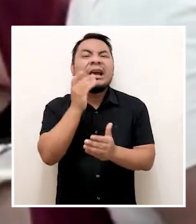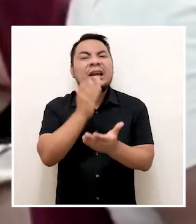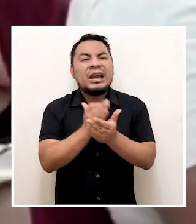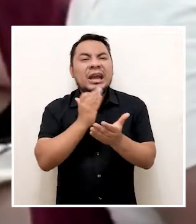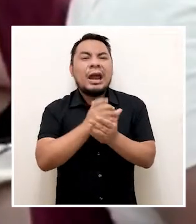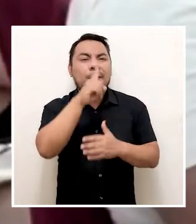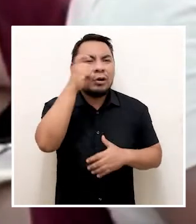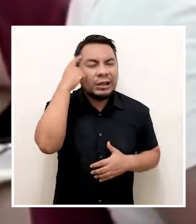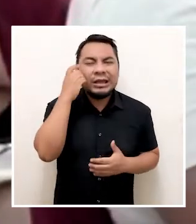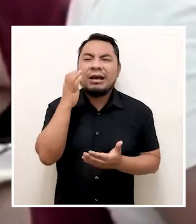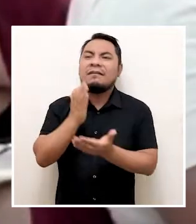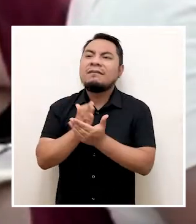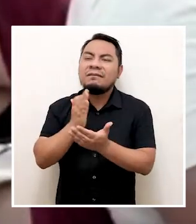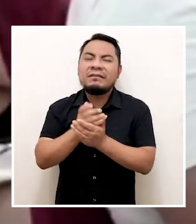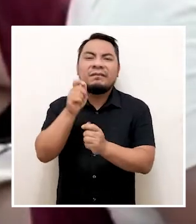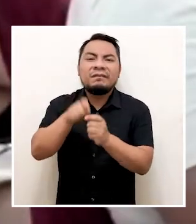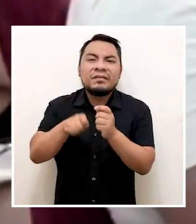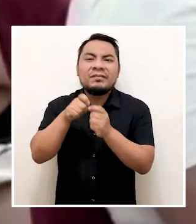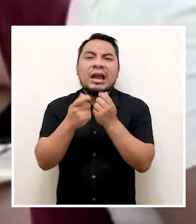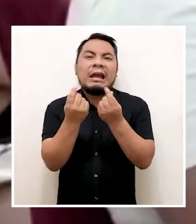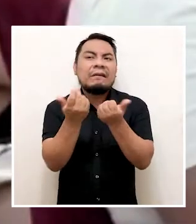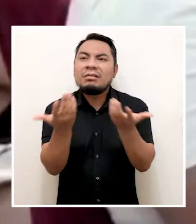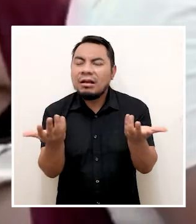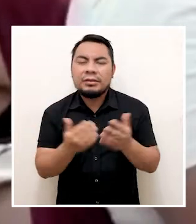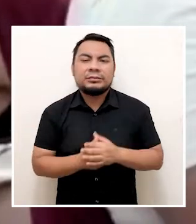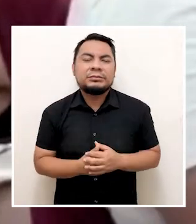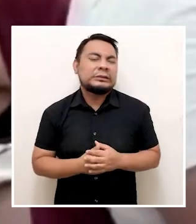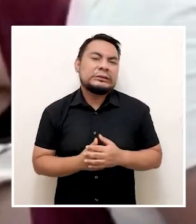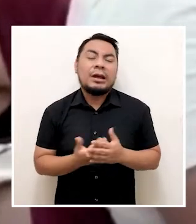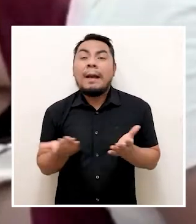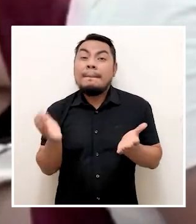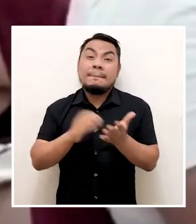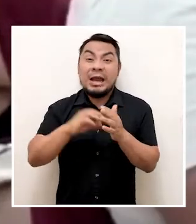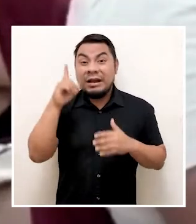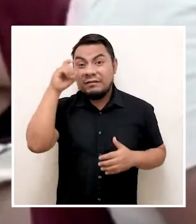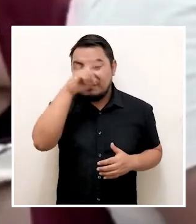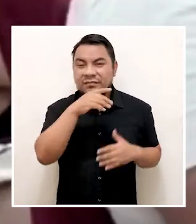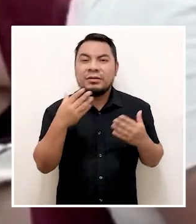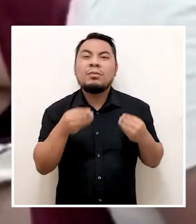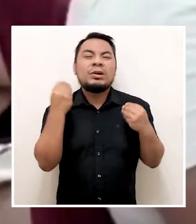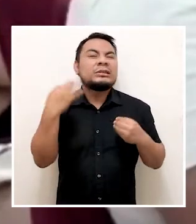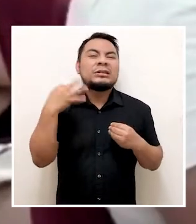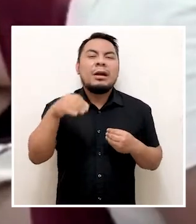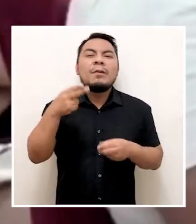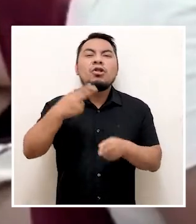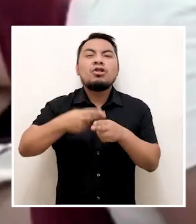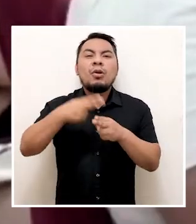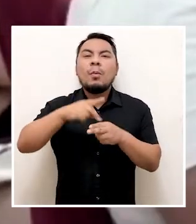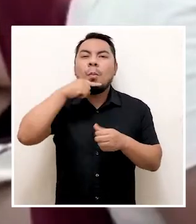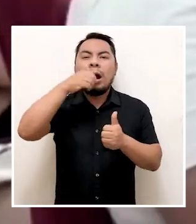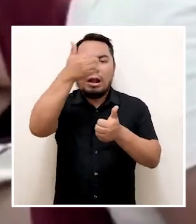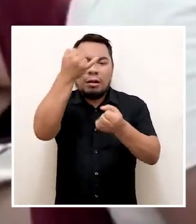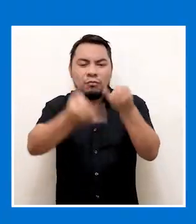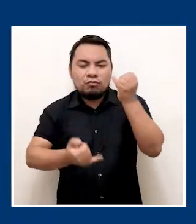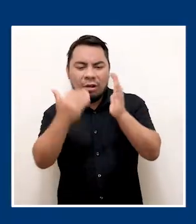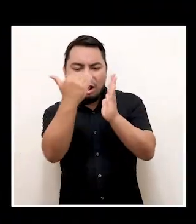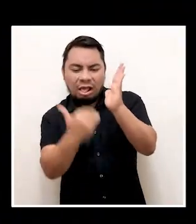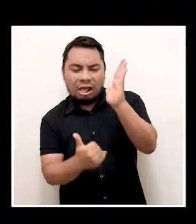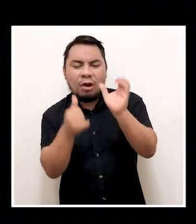acoso político, acoso económico y en realidad lo que más hacen es ponernos al último.